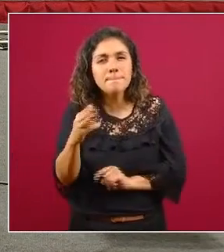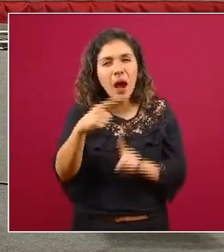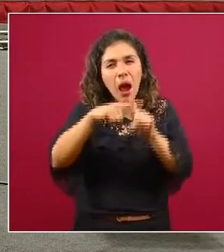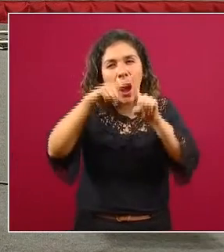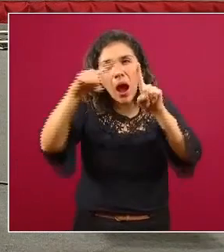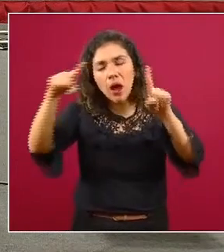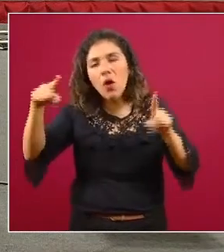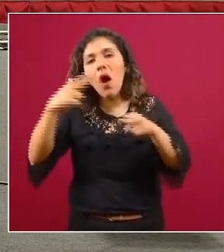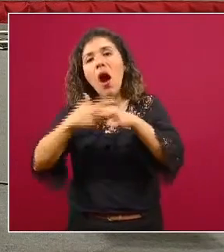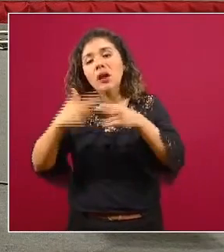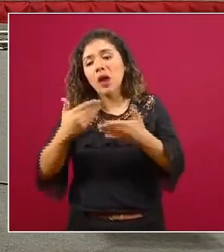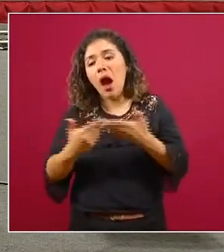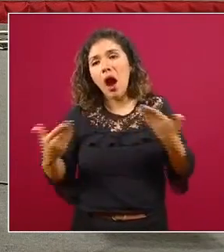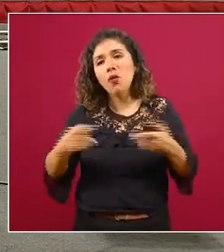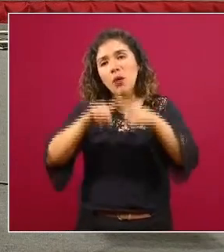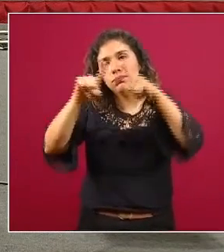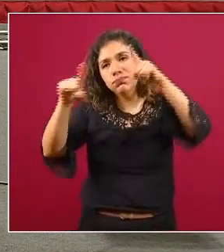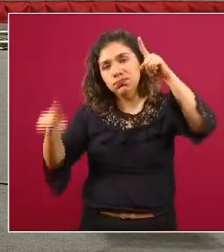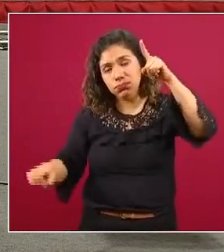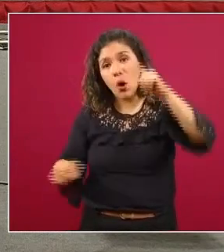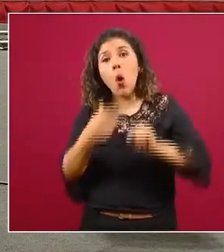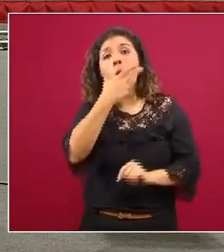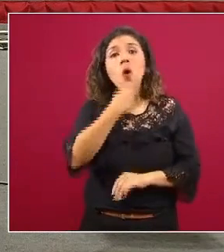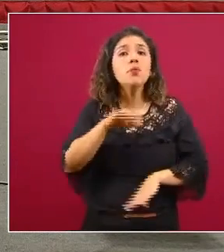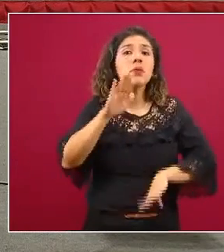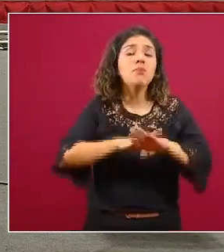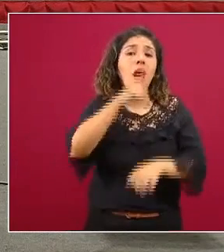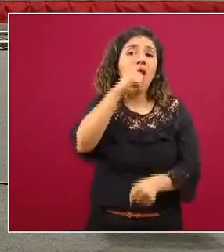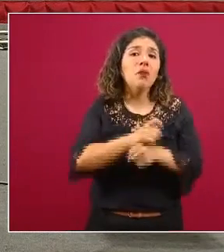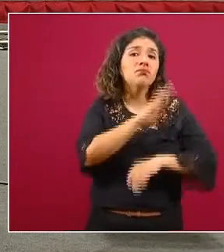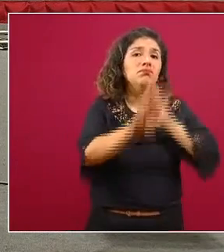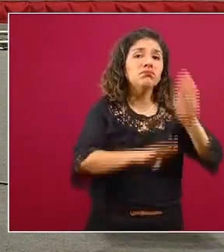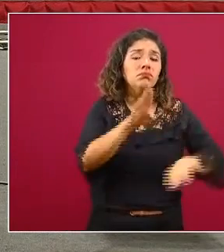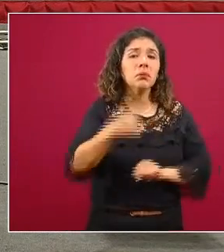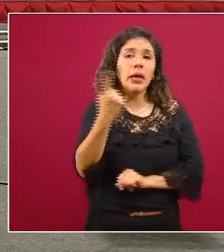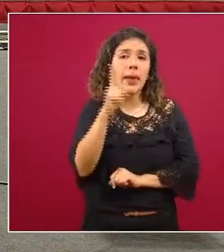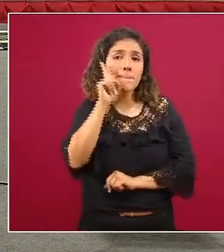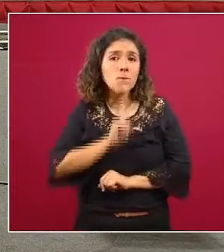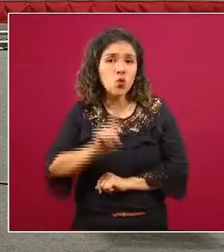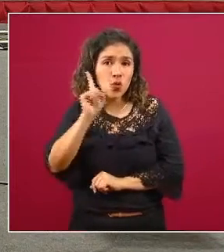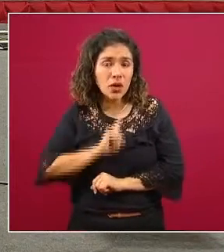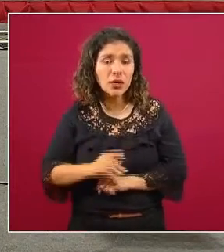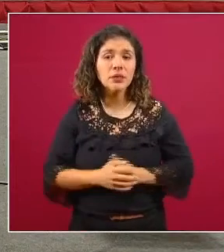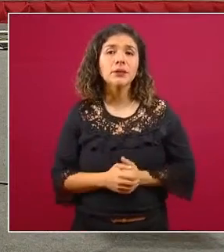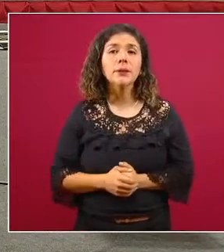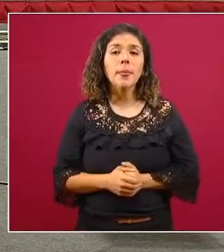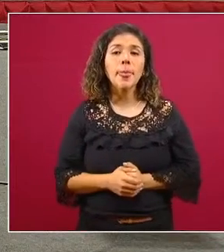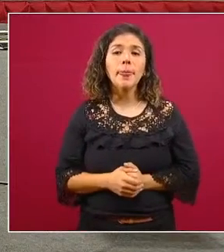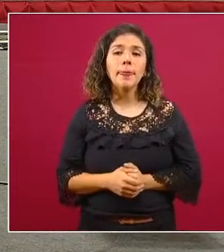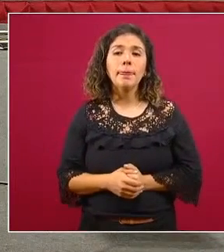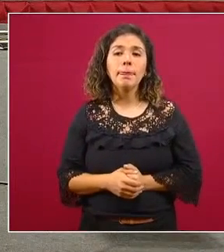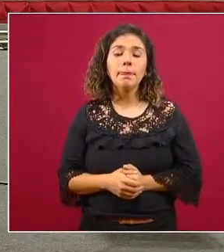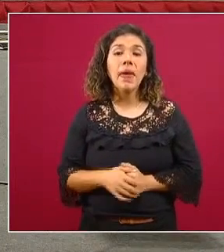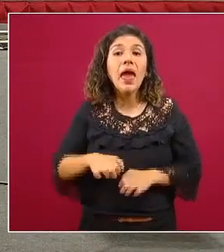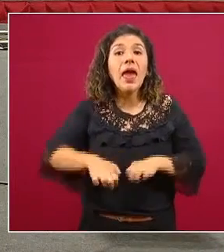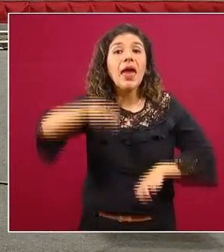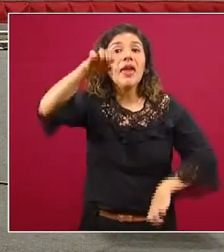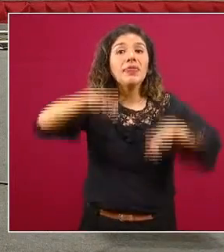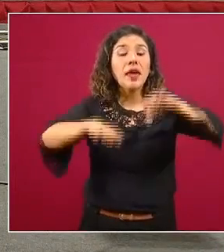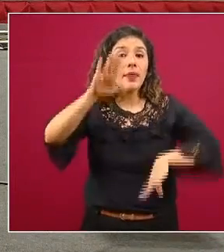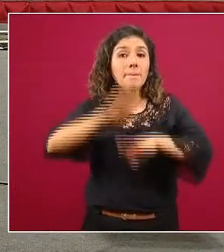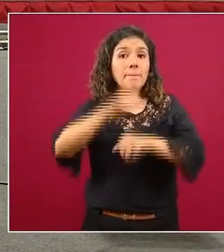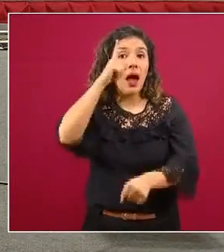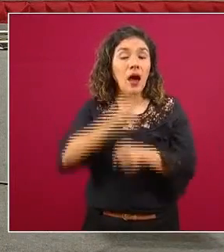hasta el momento los hombres están más afectados que las mujeres en cuanto a mortalidad me das la siguiente y terminamos el grupo de edad con mayor